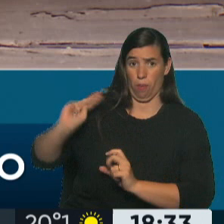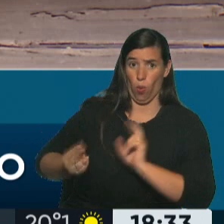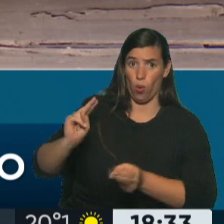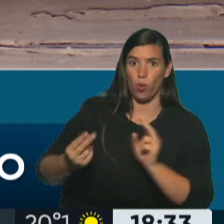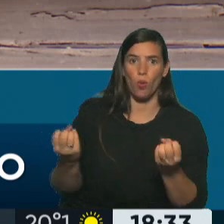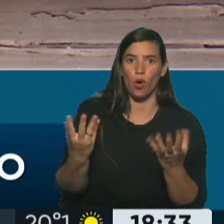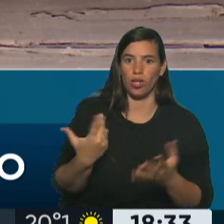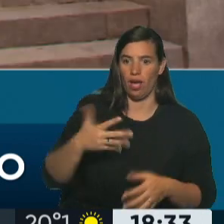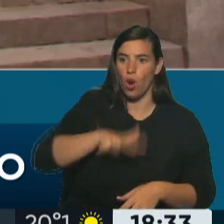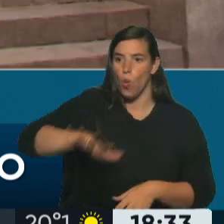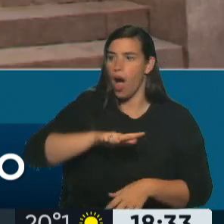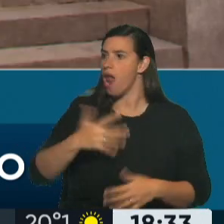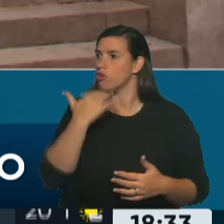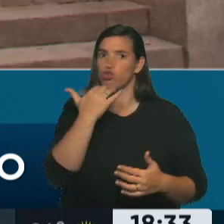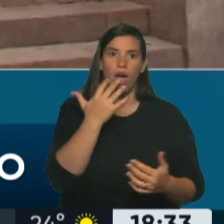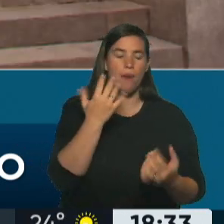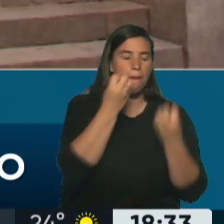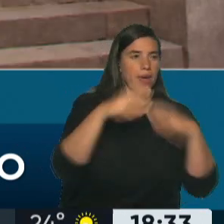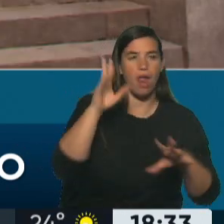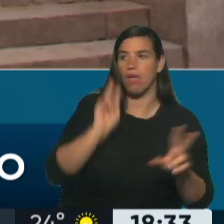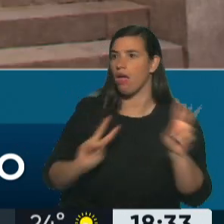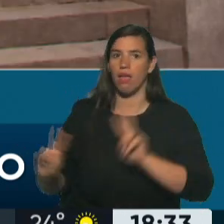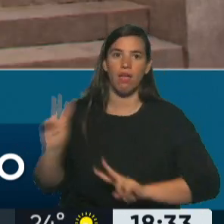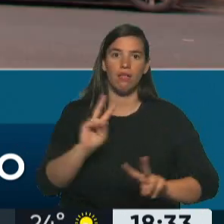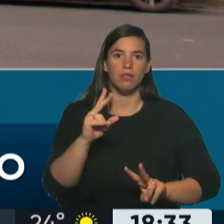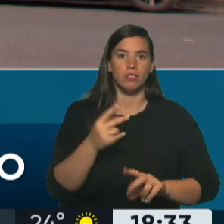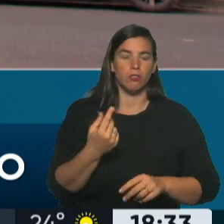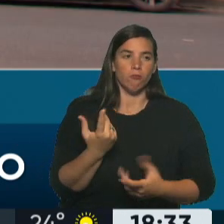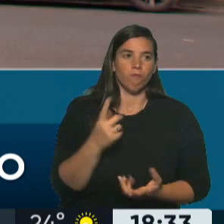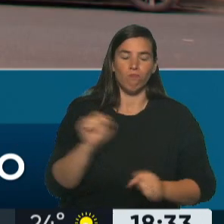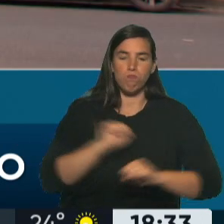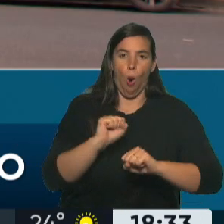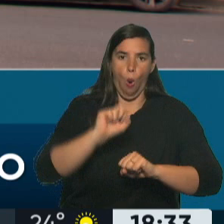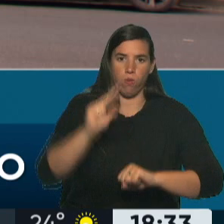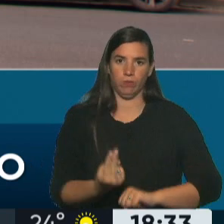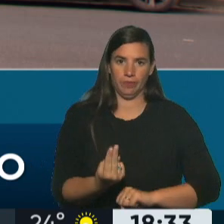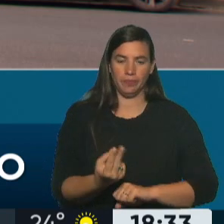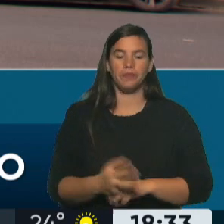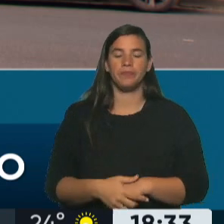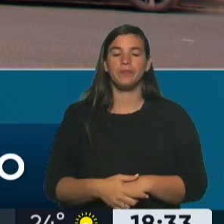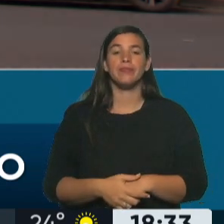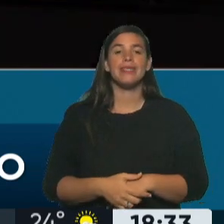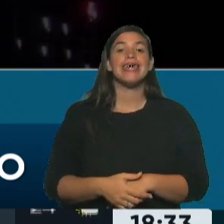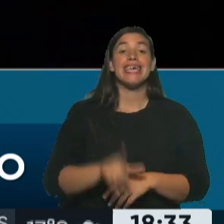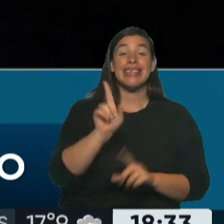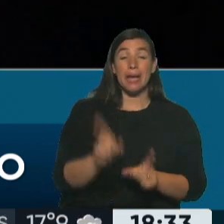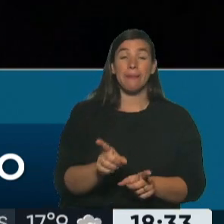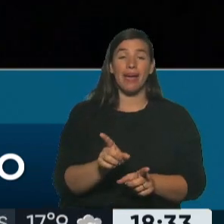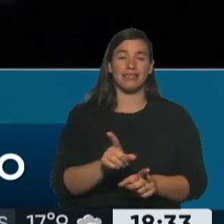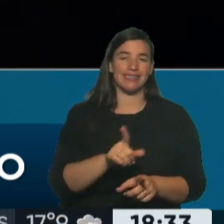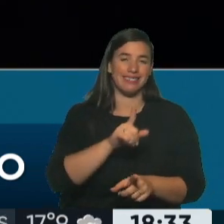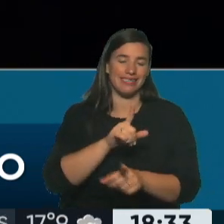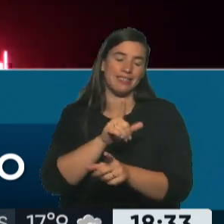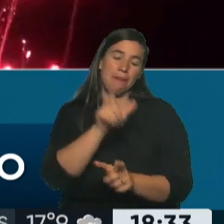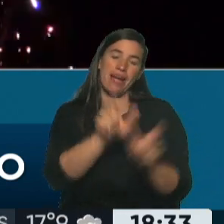dónde están en ese momento, en el espacio donde están ubicados y ubicadas. Y la mayoría de las personas que tienen trastorno del espectro